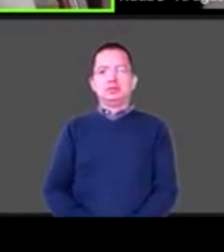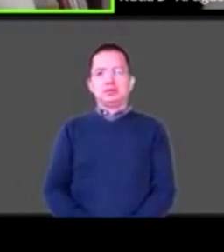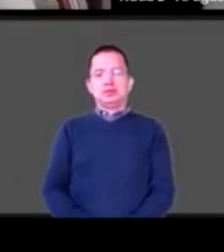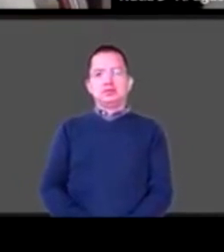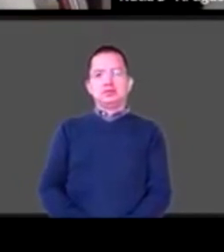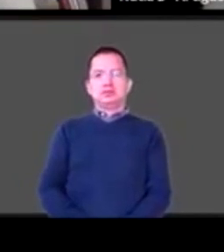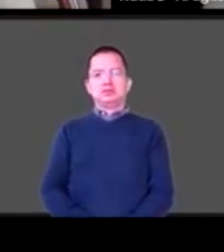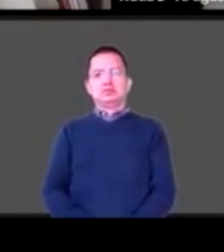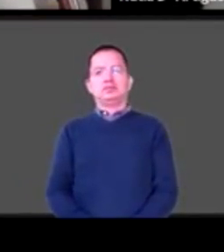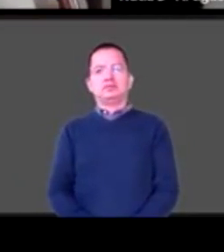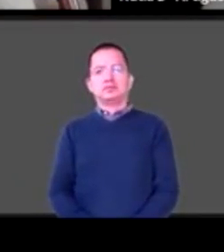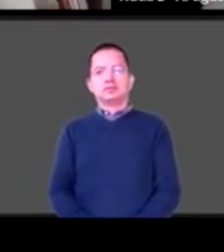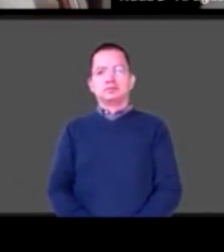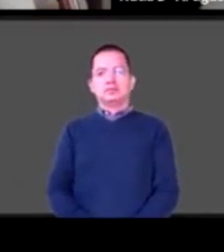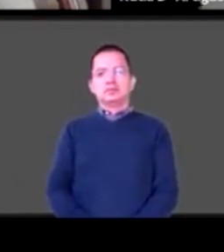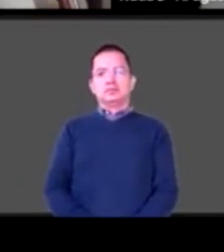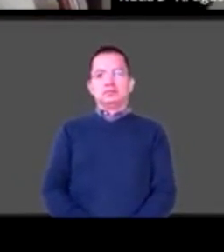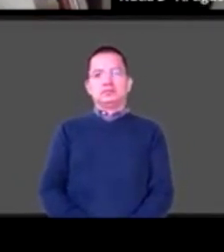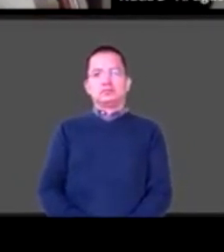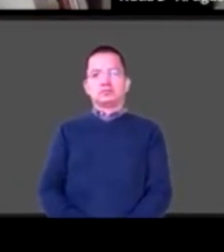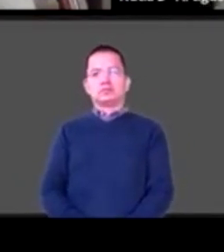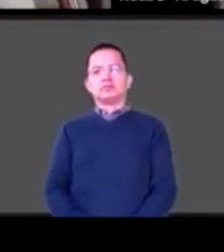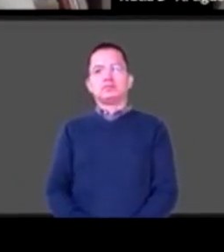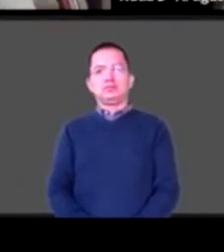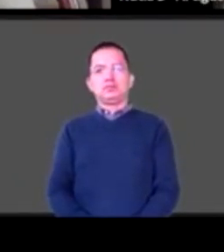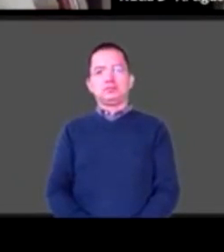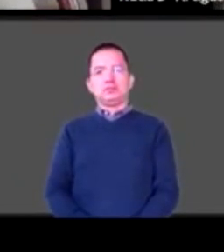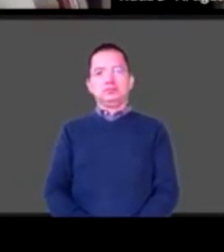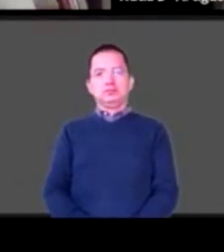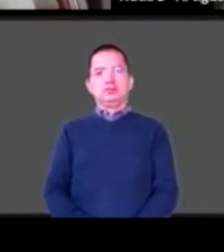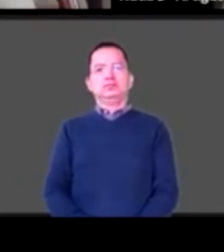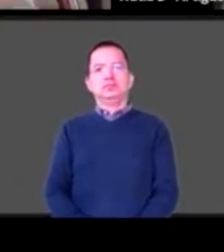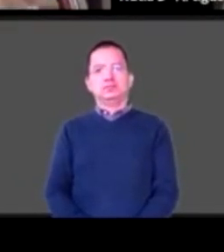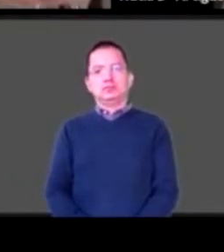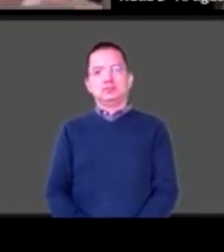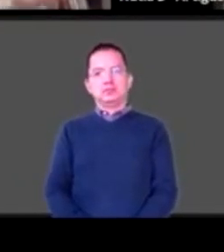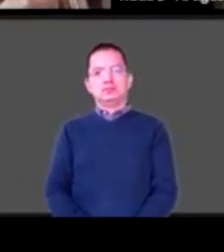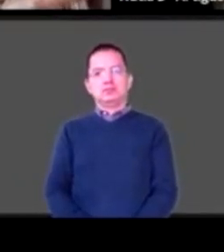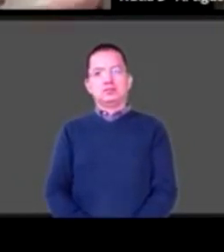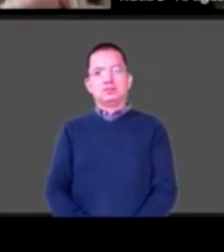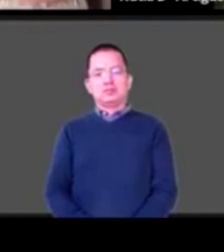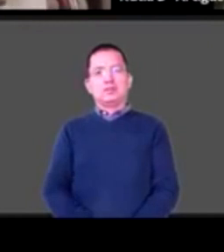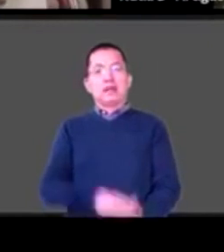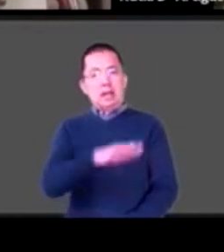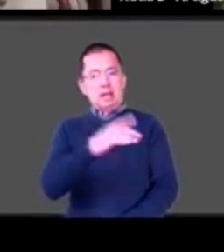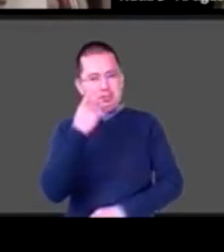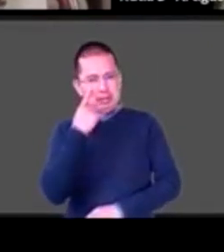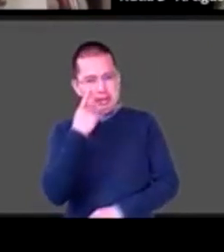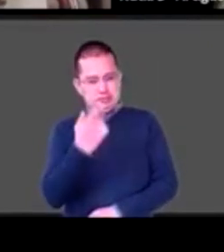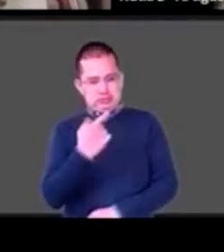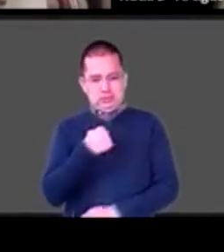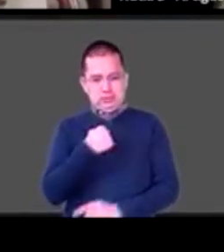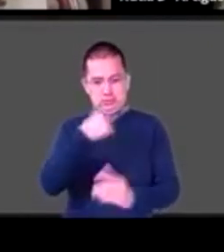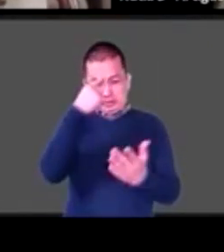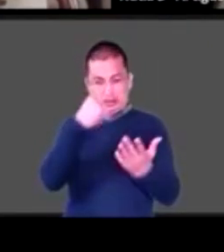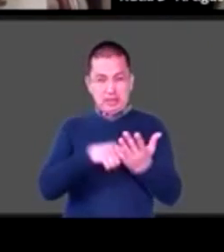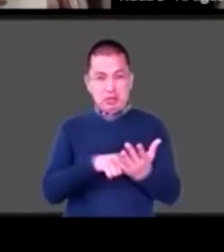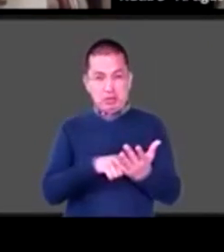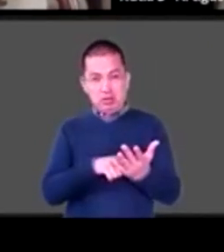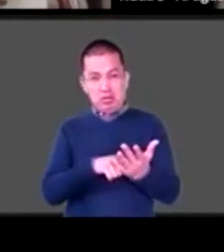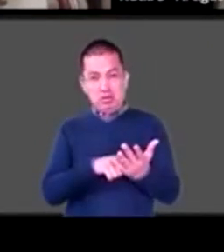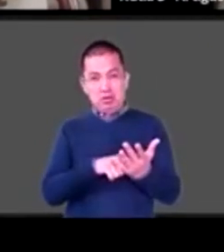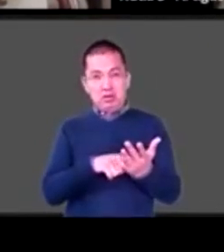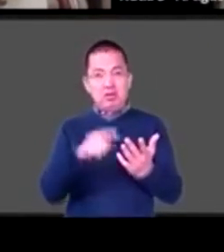Mira, creo que hay como